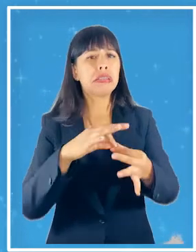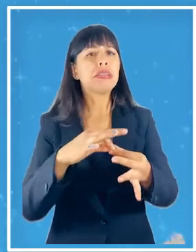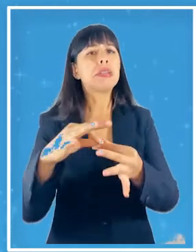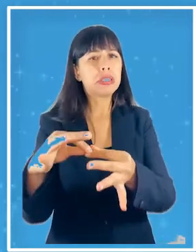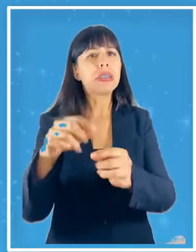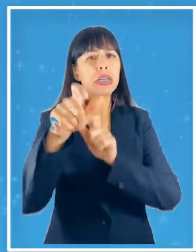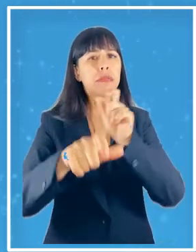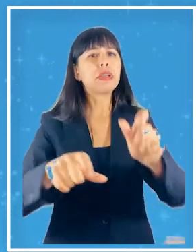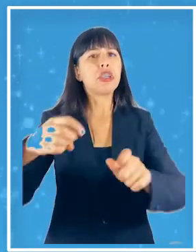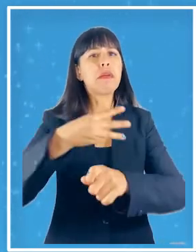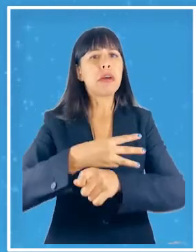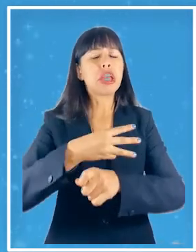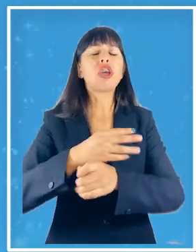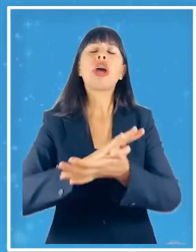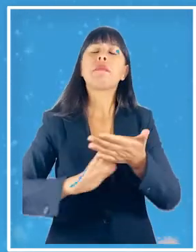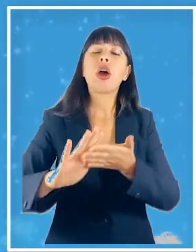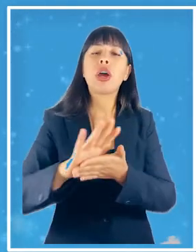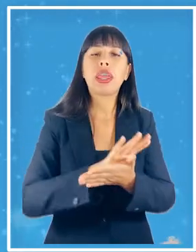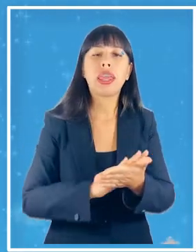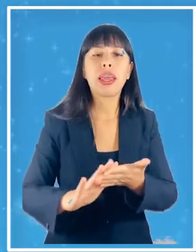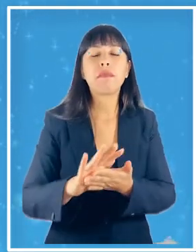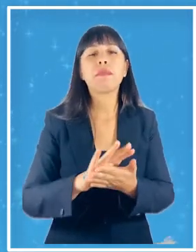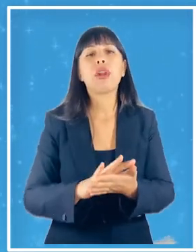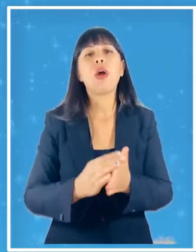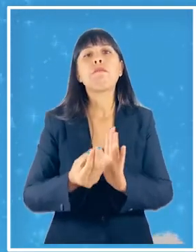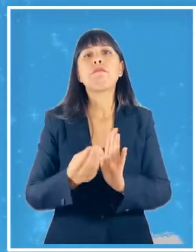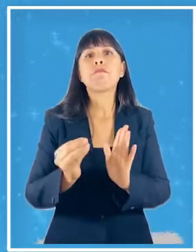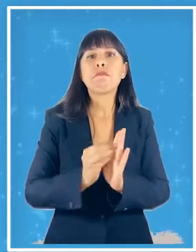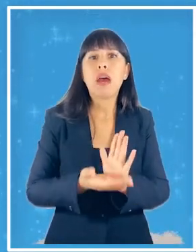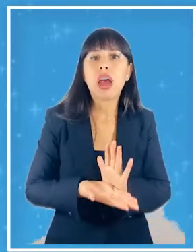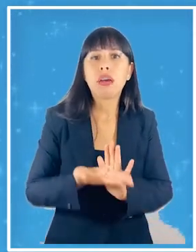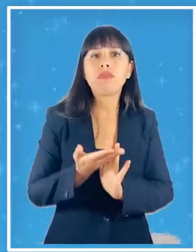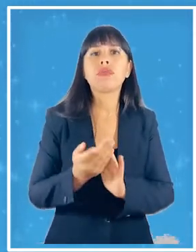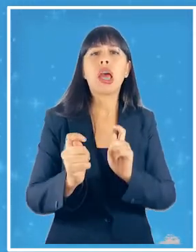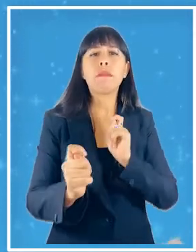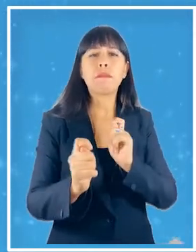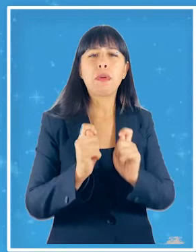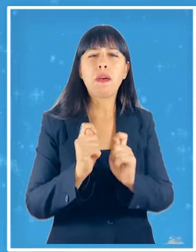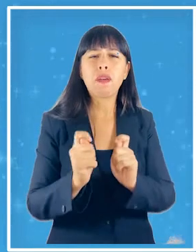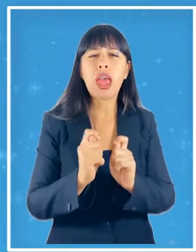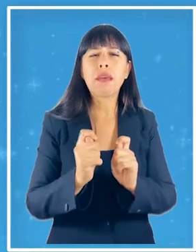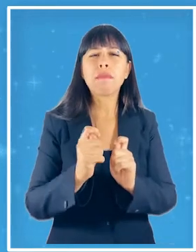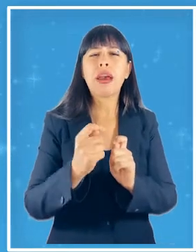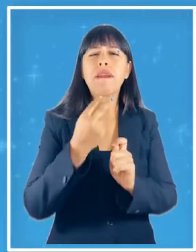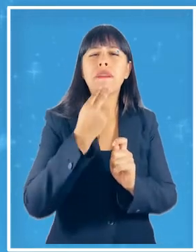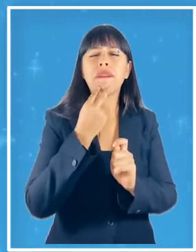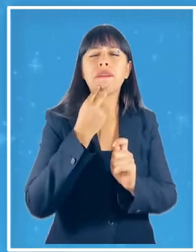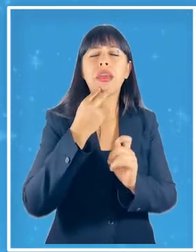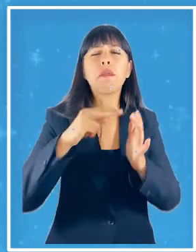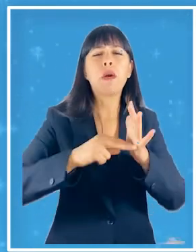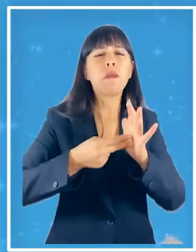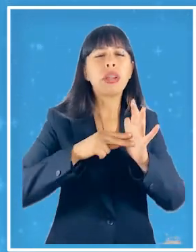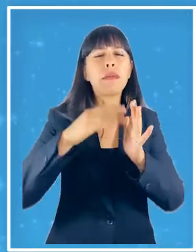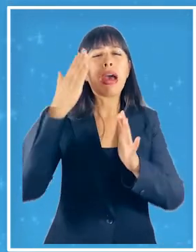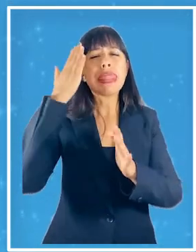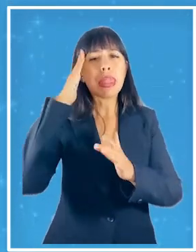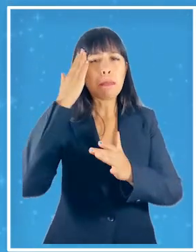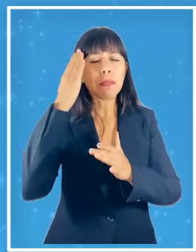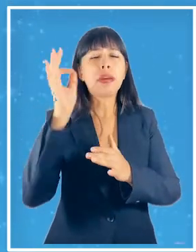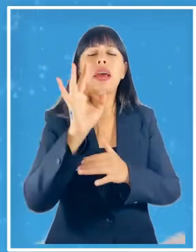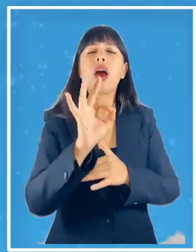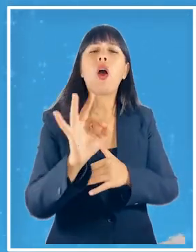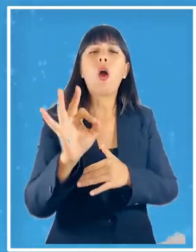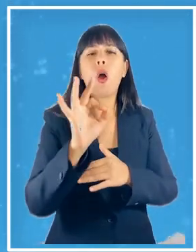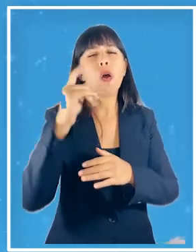serias consecuencias en las personas mayores por ejemplo aumento en el riesgo de sufrir algún tipo de demencia o deterioro